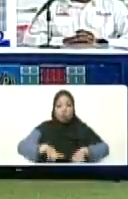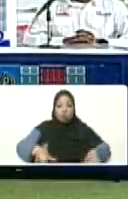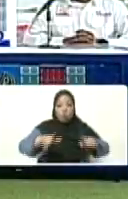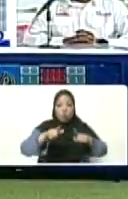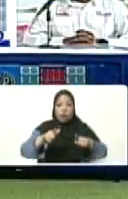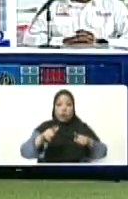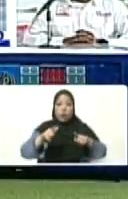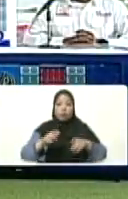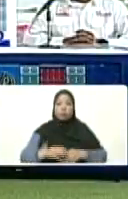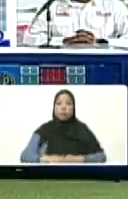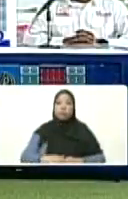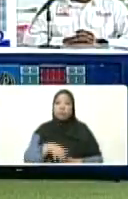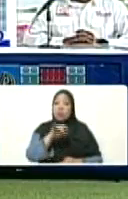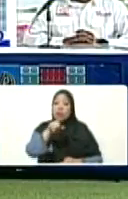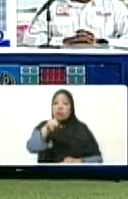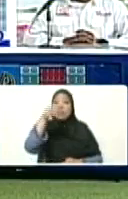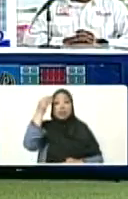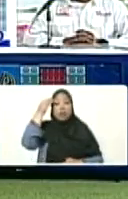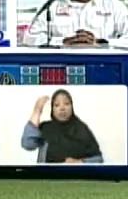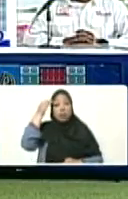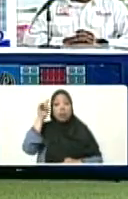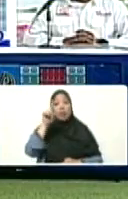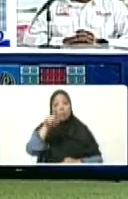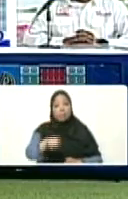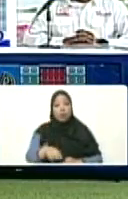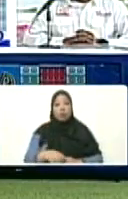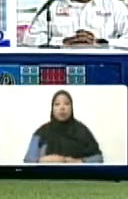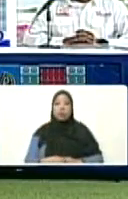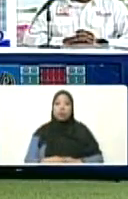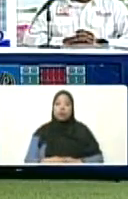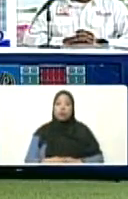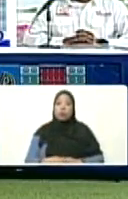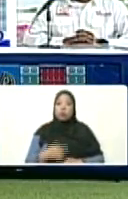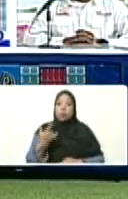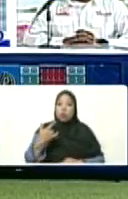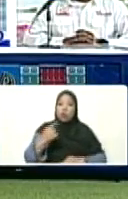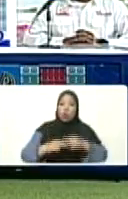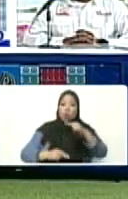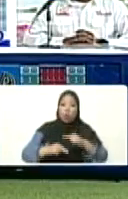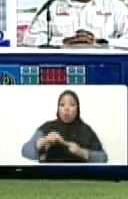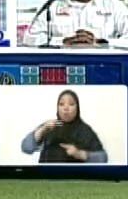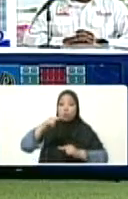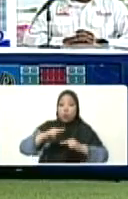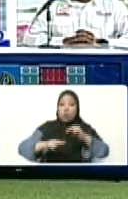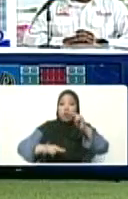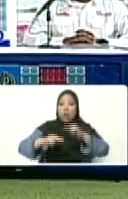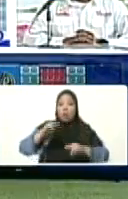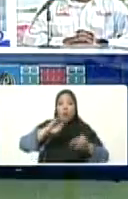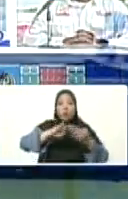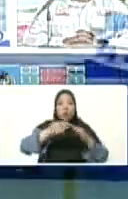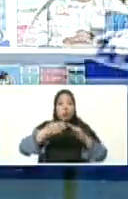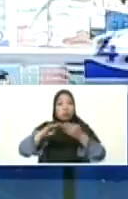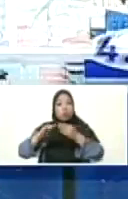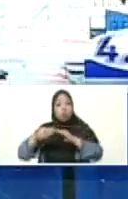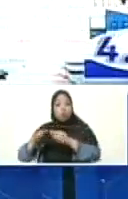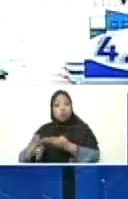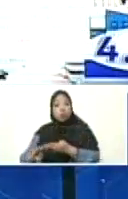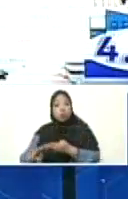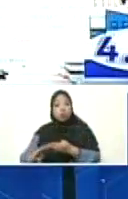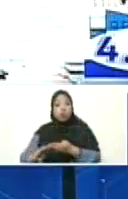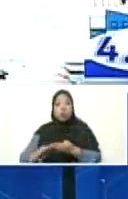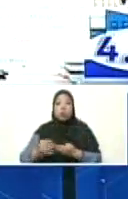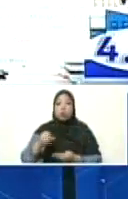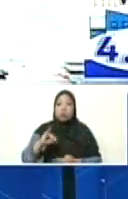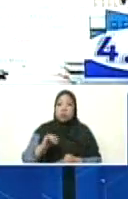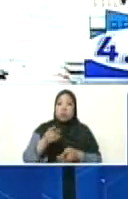Y tenemos que ser vanguardia también para construir comunidad, para construir comunidad